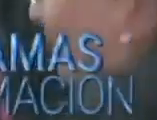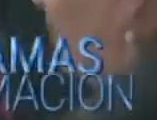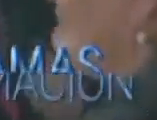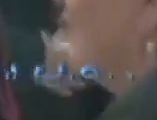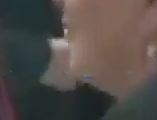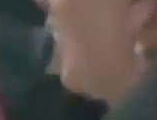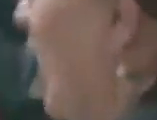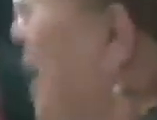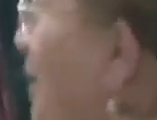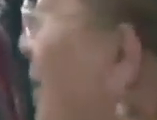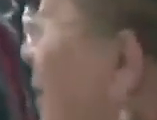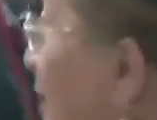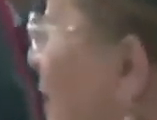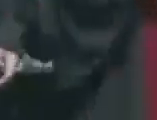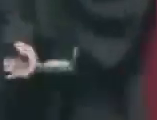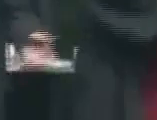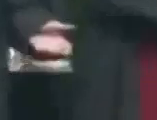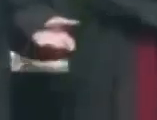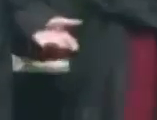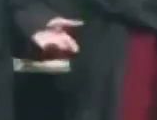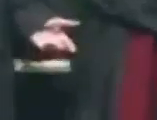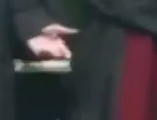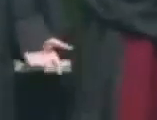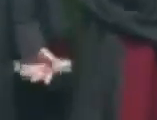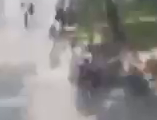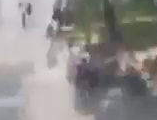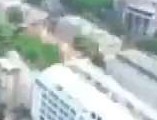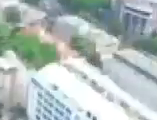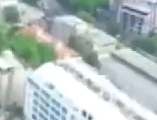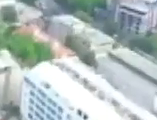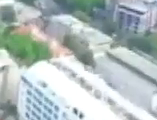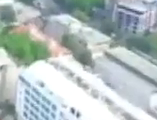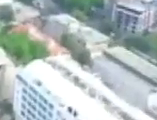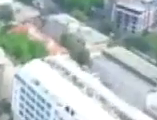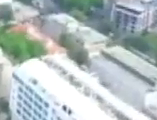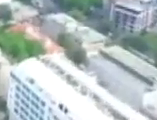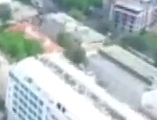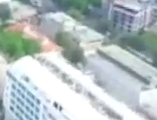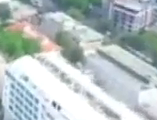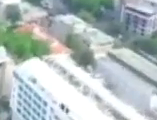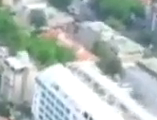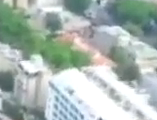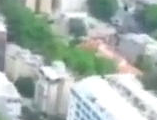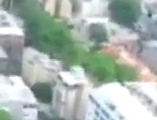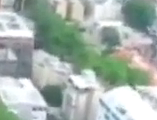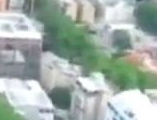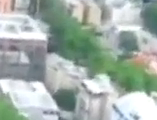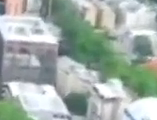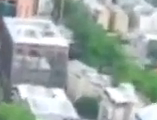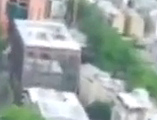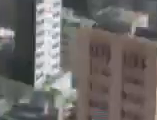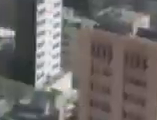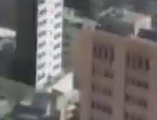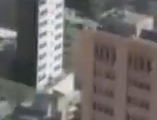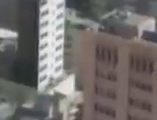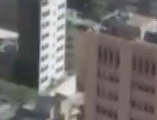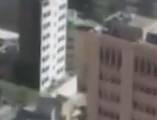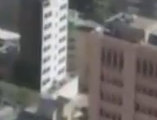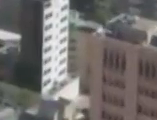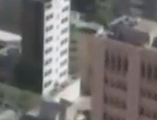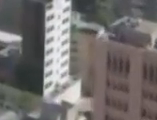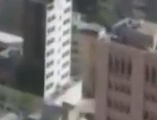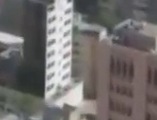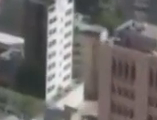conocimiento y promoviendo el desarrollo de habilidades y destrezas para la construcción de una sociedad